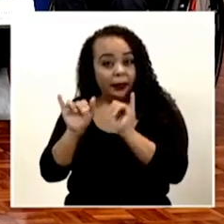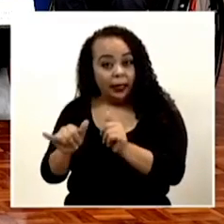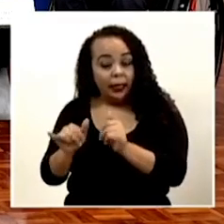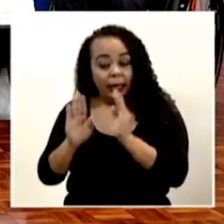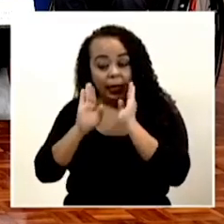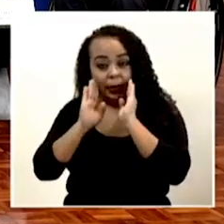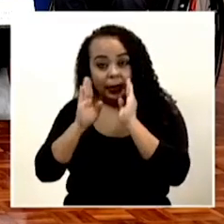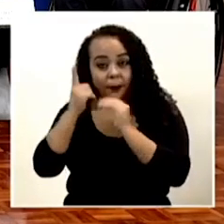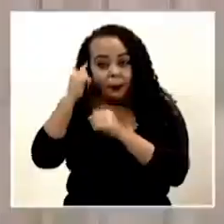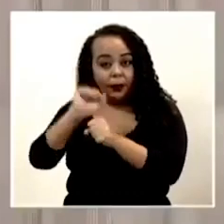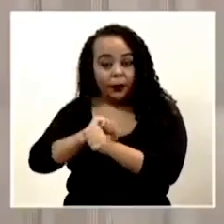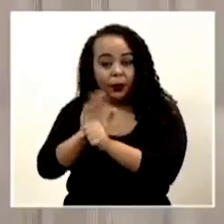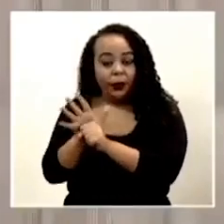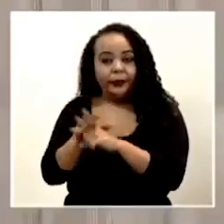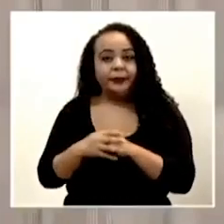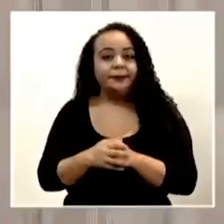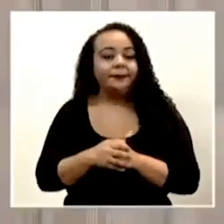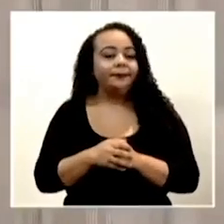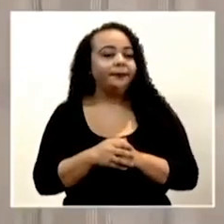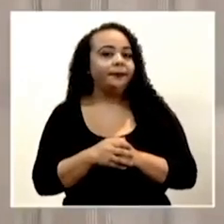atendidos por COVID-19?